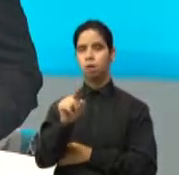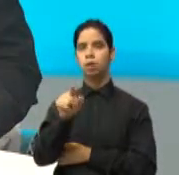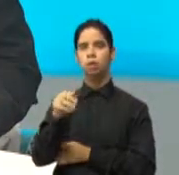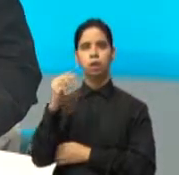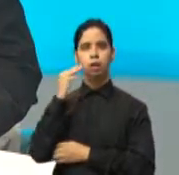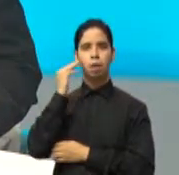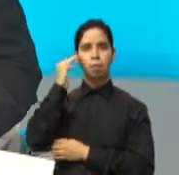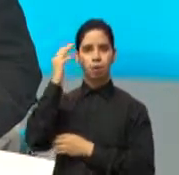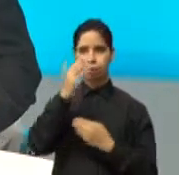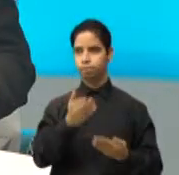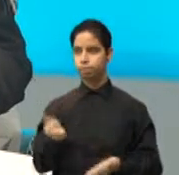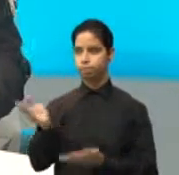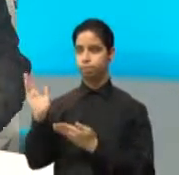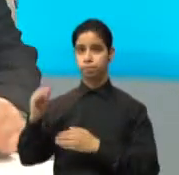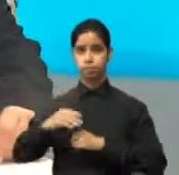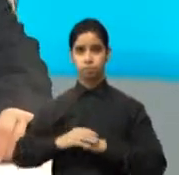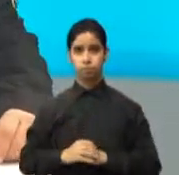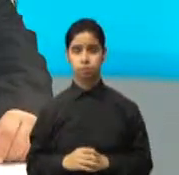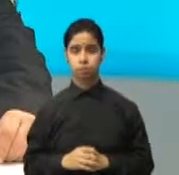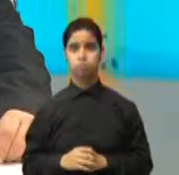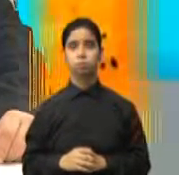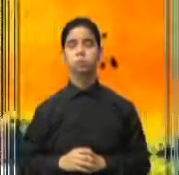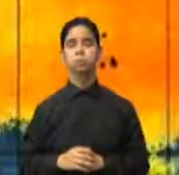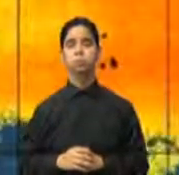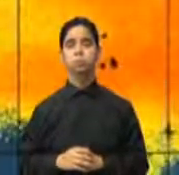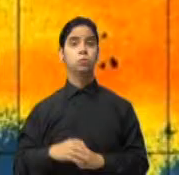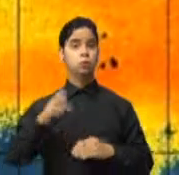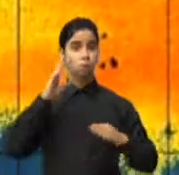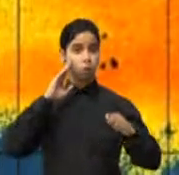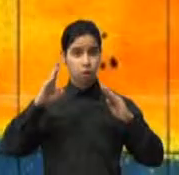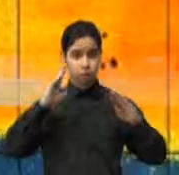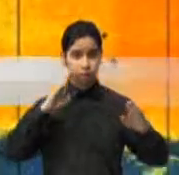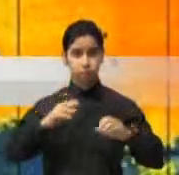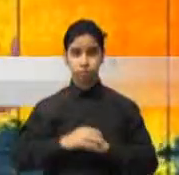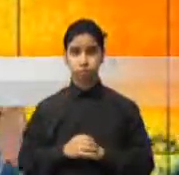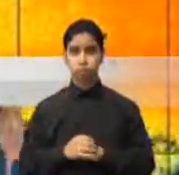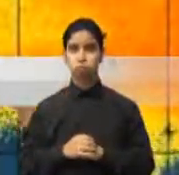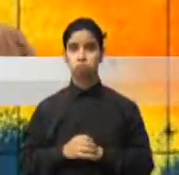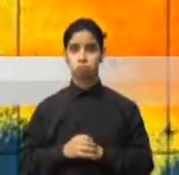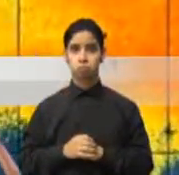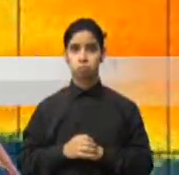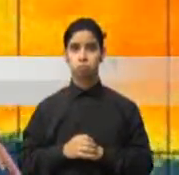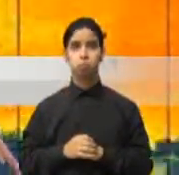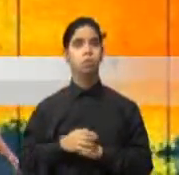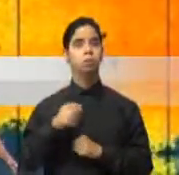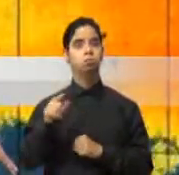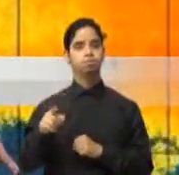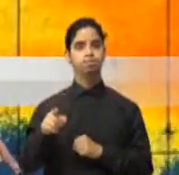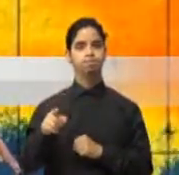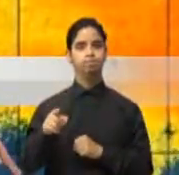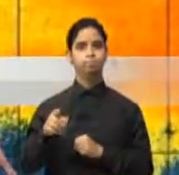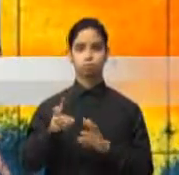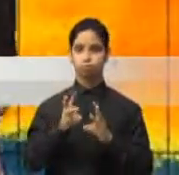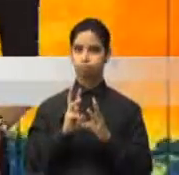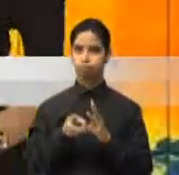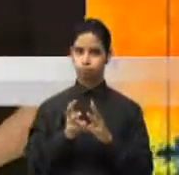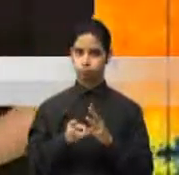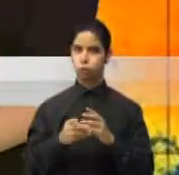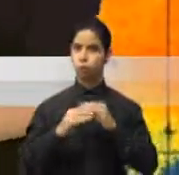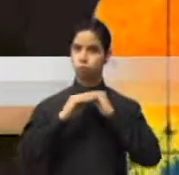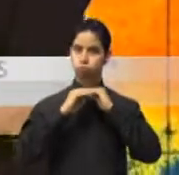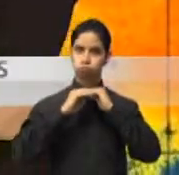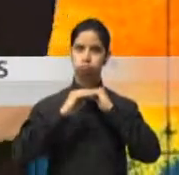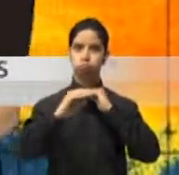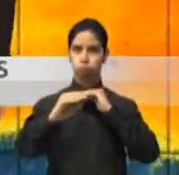Científicas en Mayagüez. Saludos, adelante. Hola, ¿qué tal amigos? Muchas gracias. Bueno, siguen las condiciones muy estables, bien limitadas, esta actividad de lluvia,